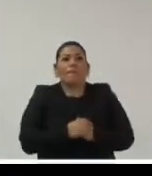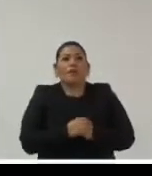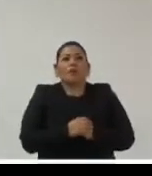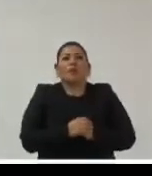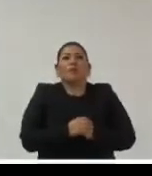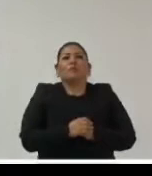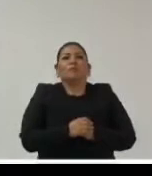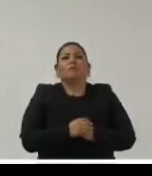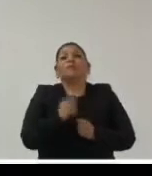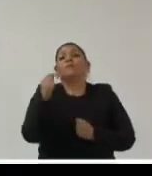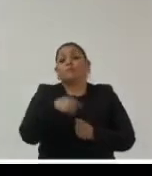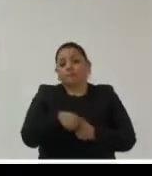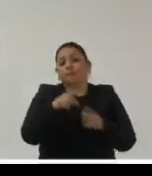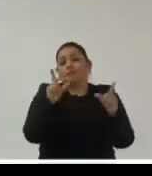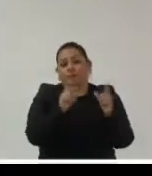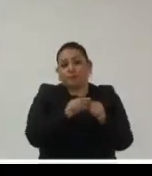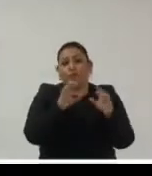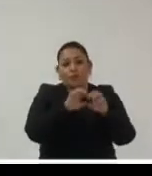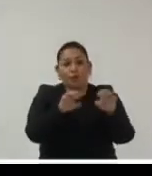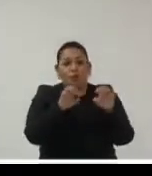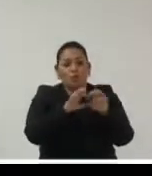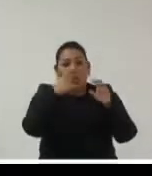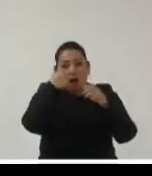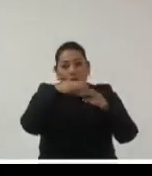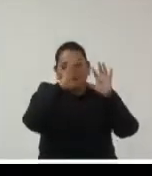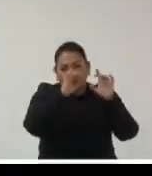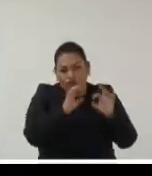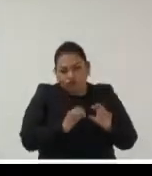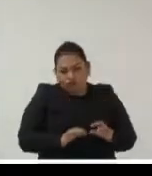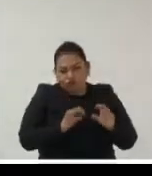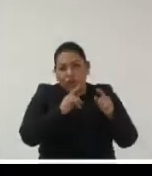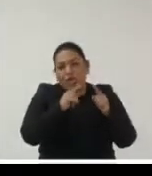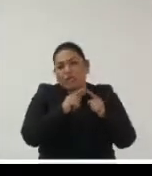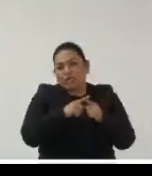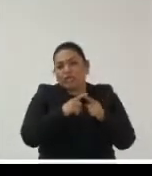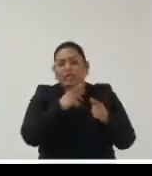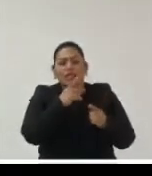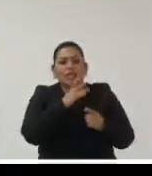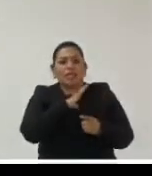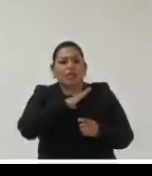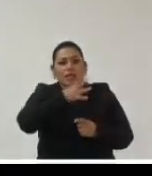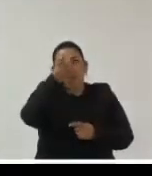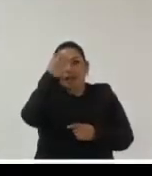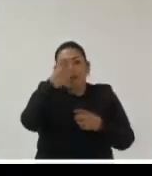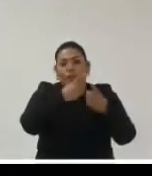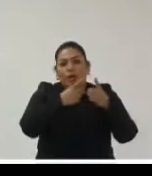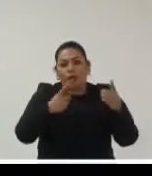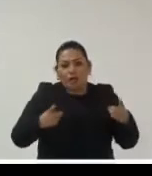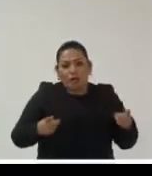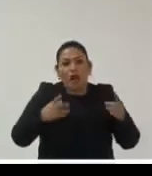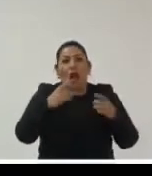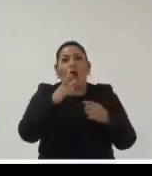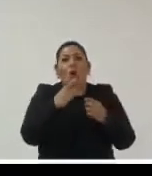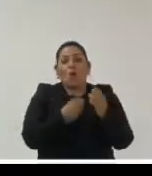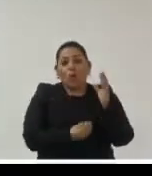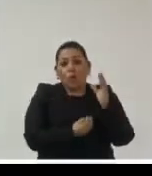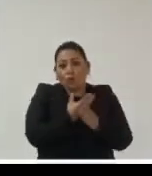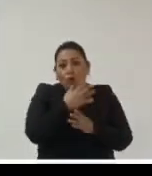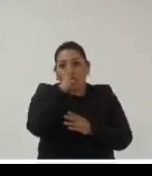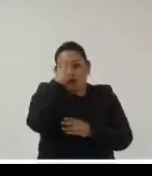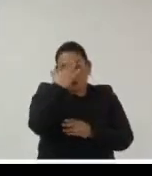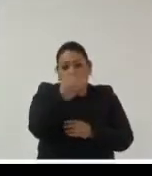muy poco espacio para la redacción es decir tenemos que aprender a desarrollar nuevas habilidades en el mundo